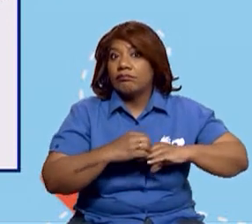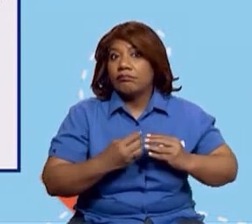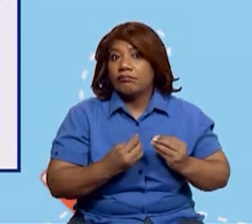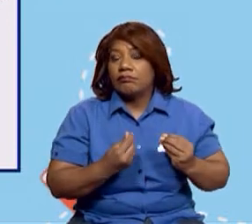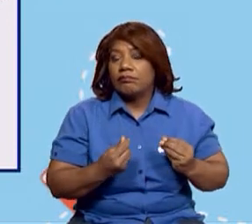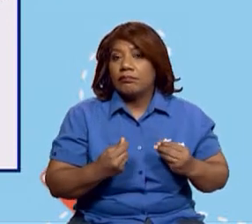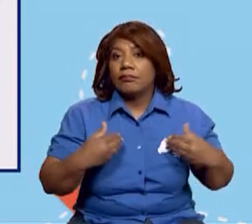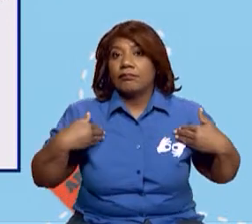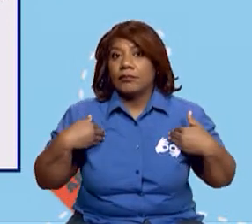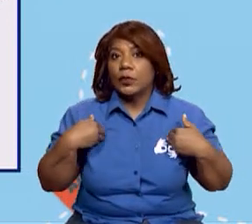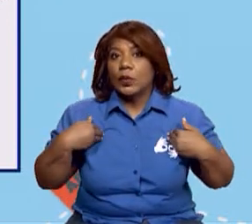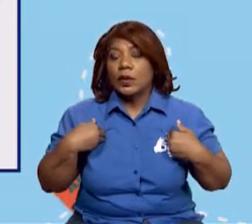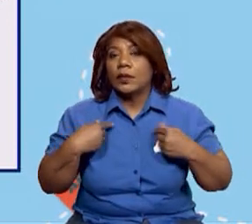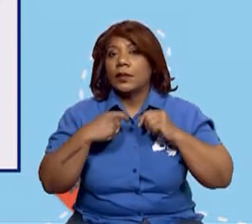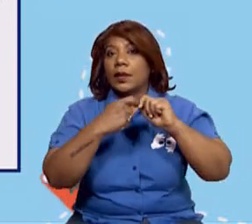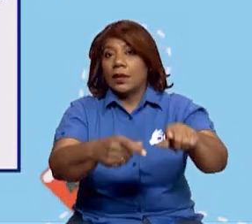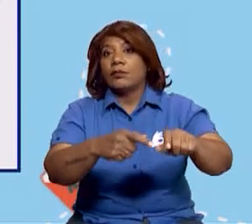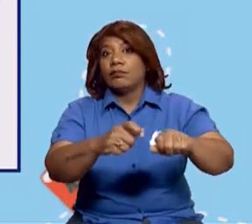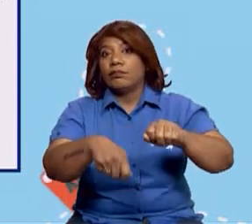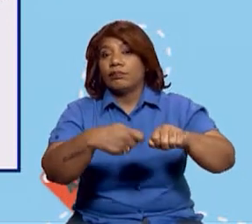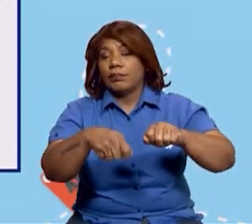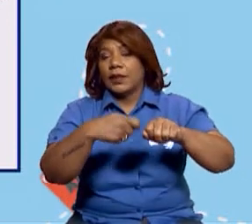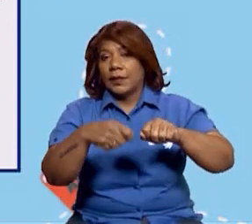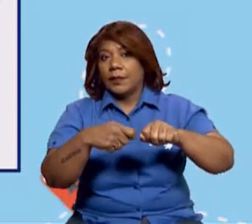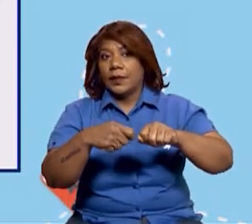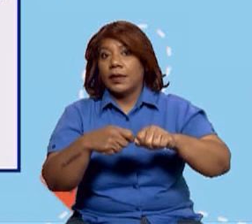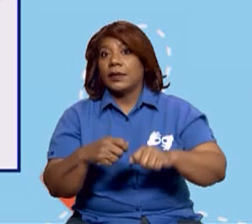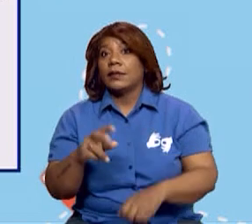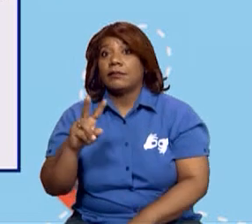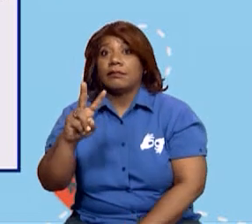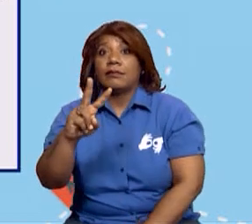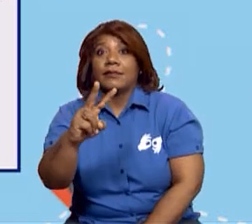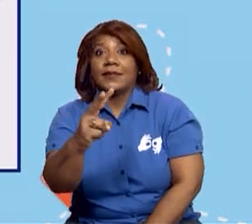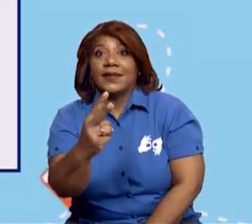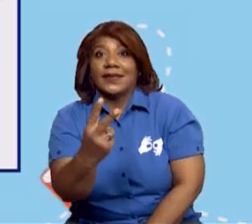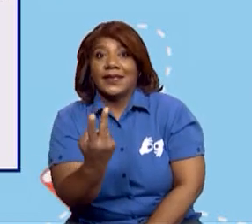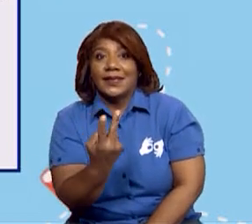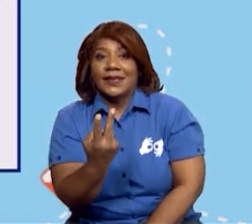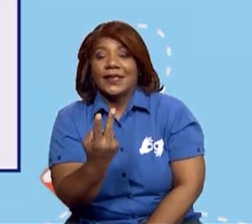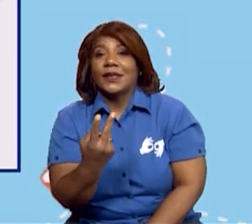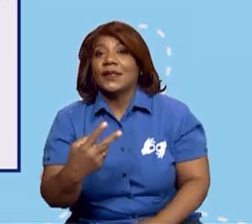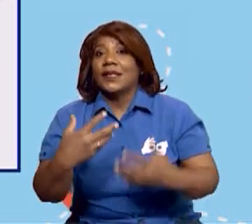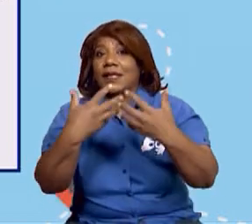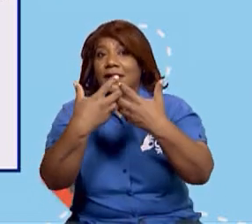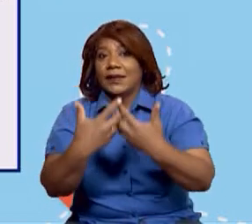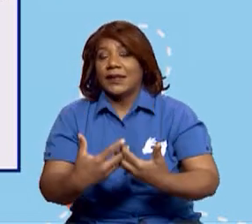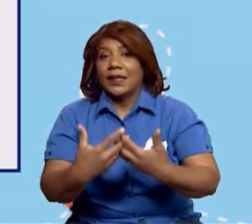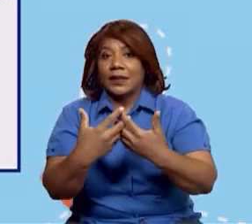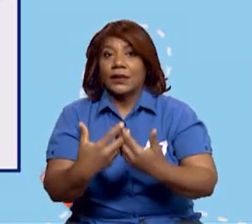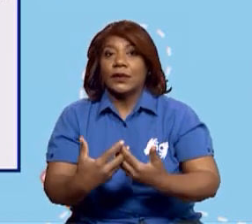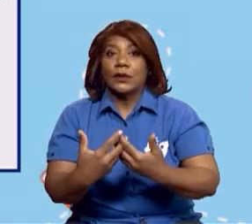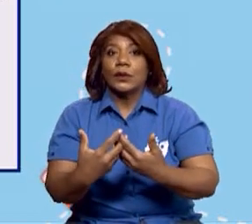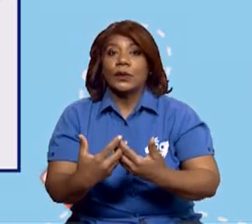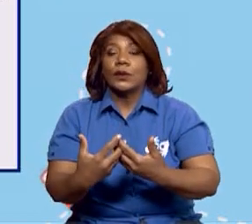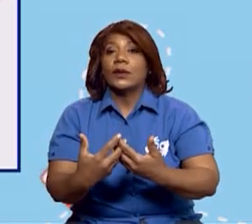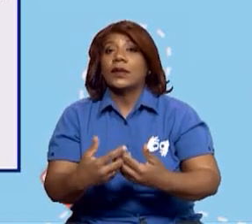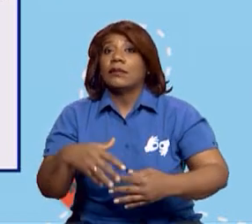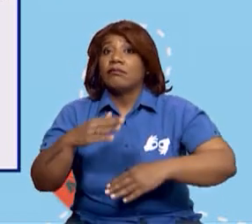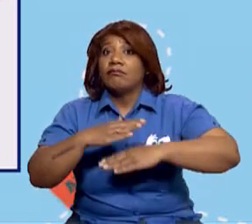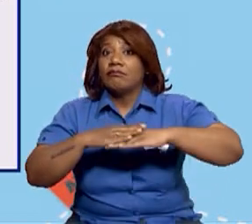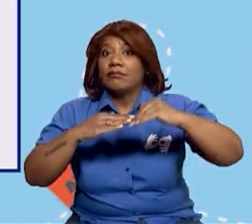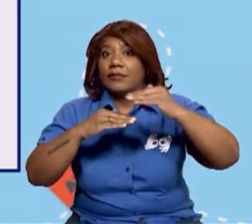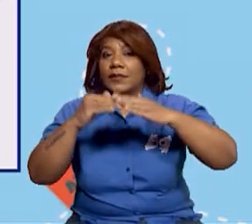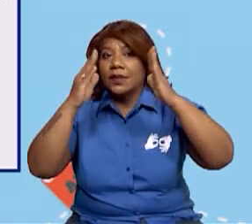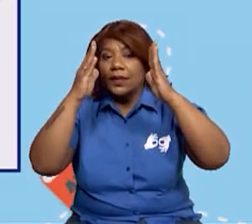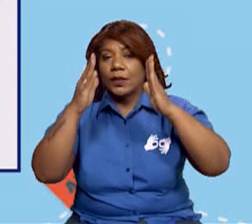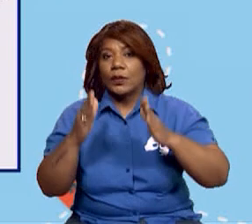minería y la pesca. ¿Correcto? En el secundario tenemos la industria de la construcción.